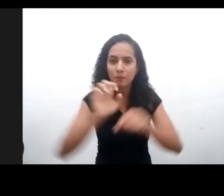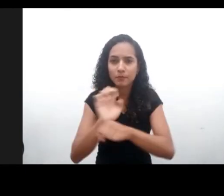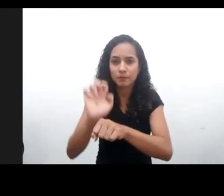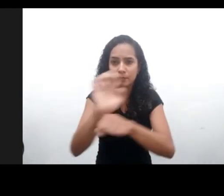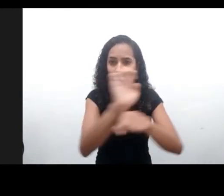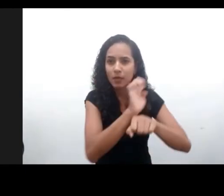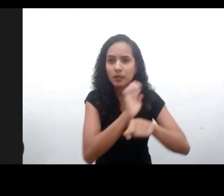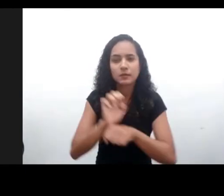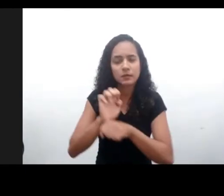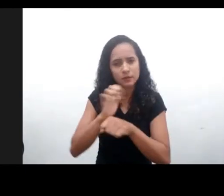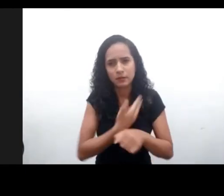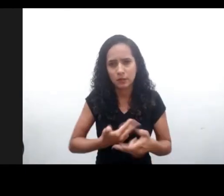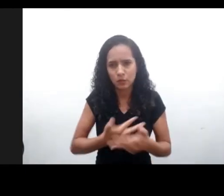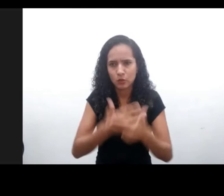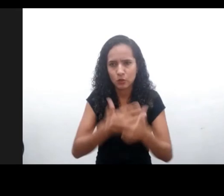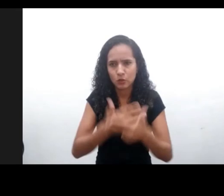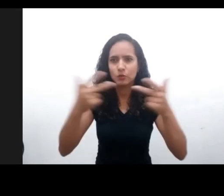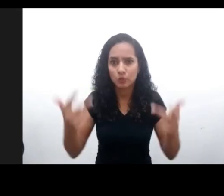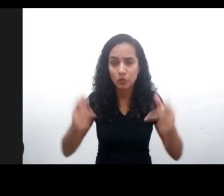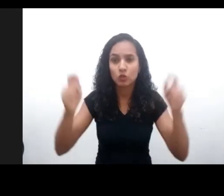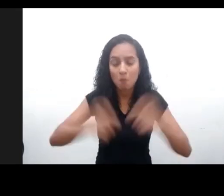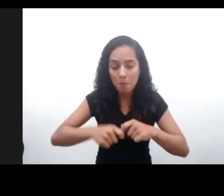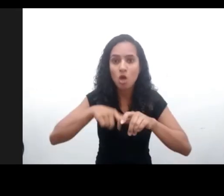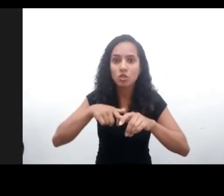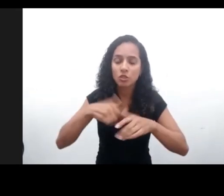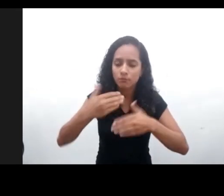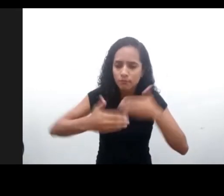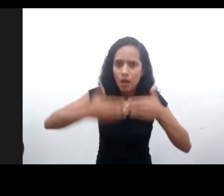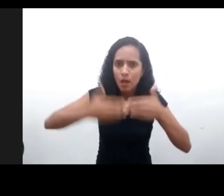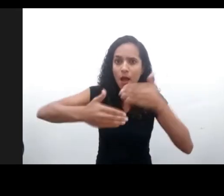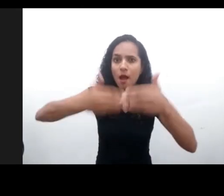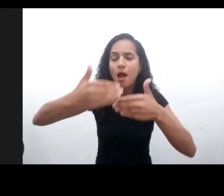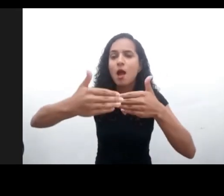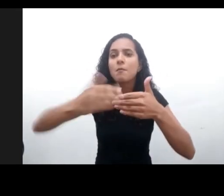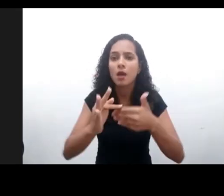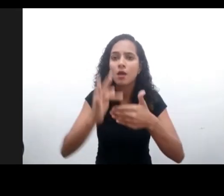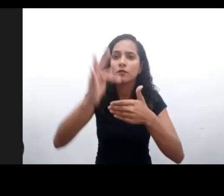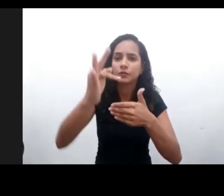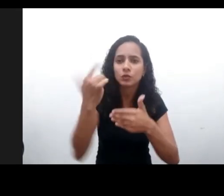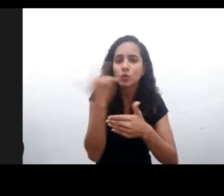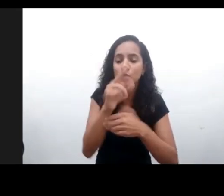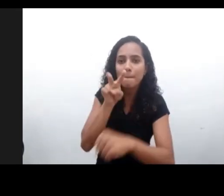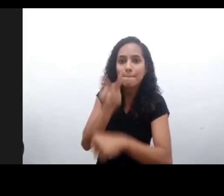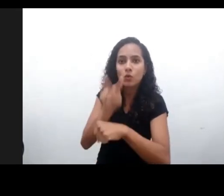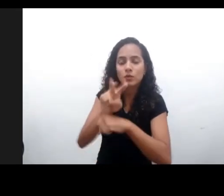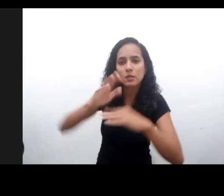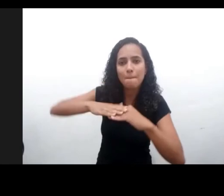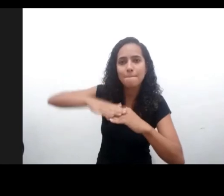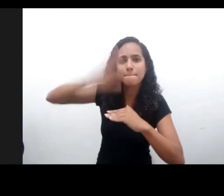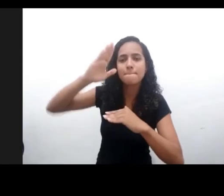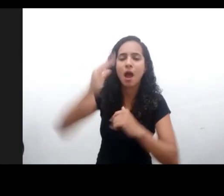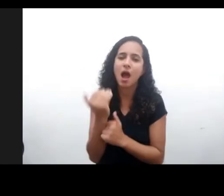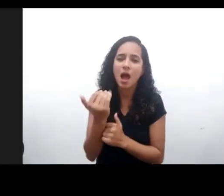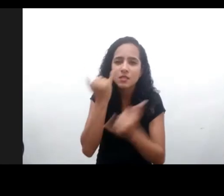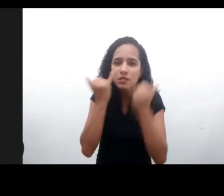irradiación en los estados miembros y que podamos caminar hacia un escenario de más protección a los